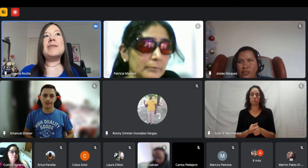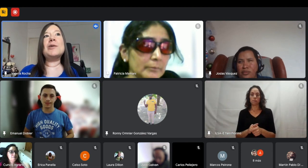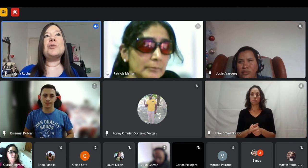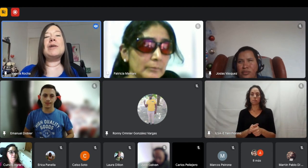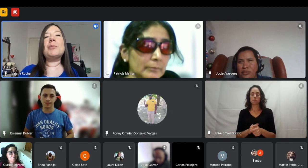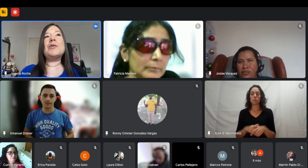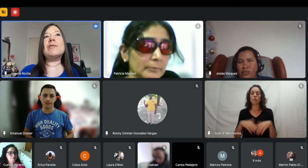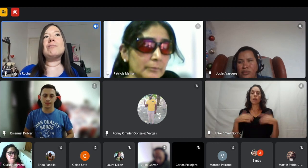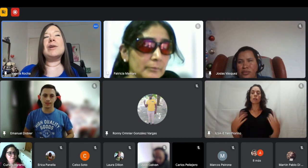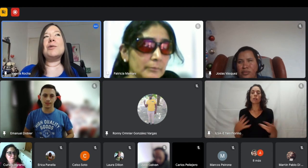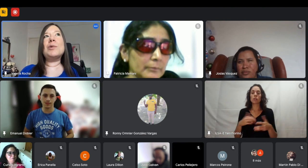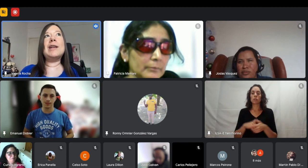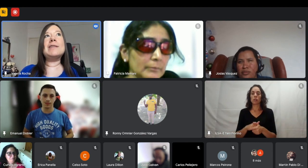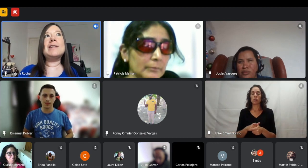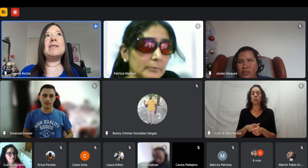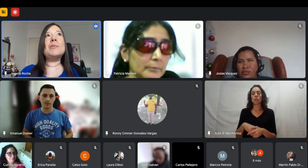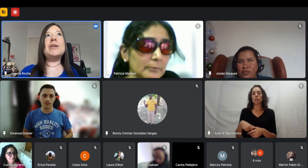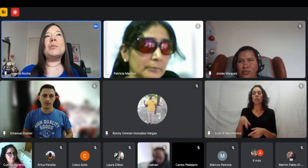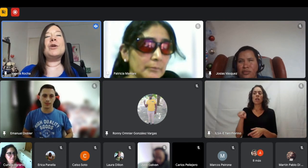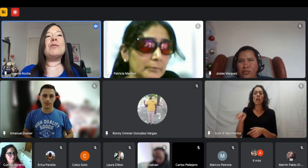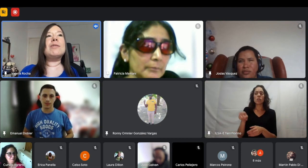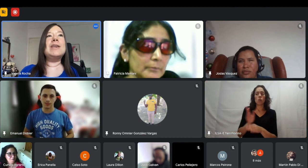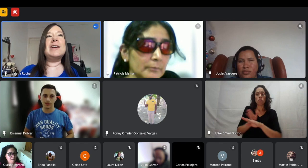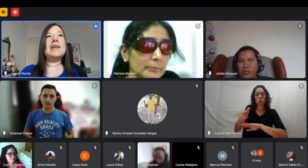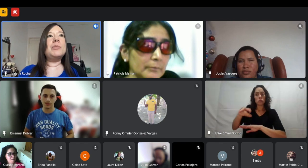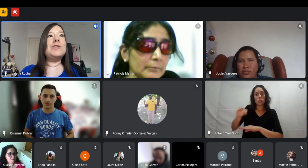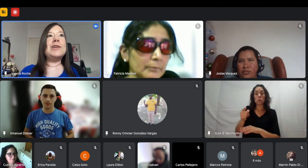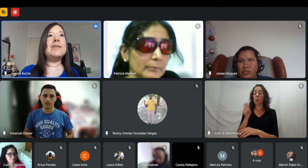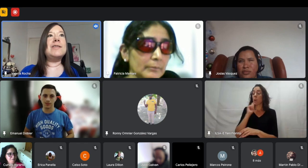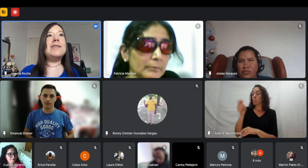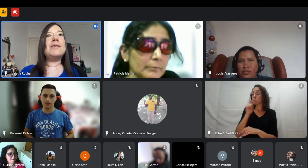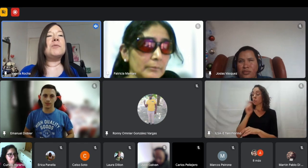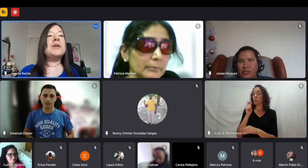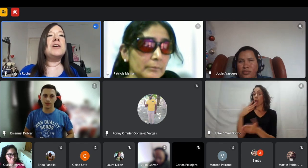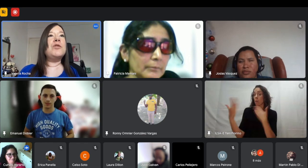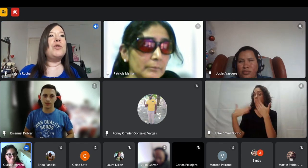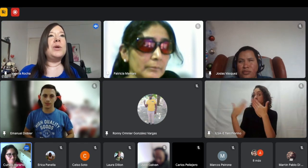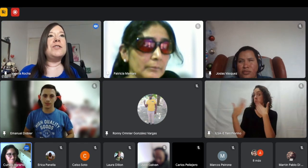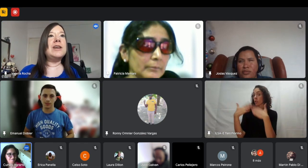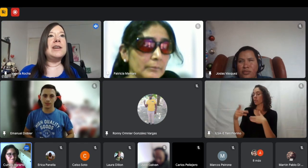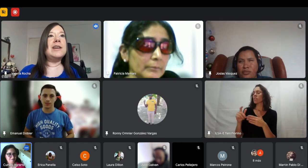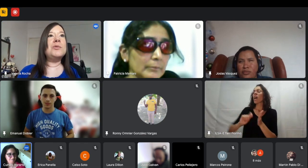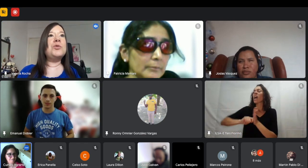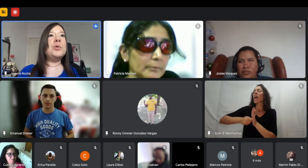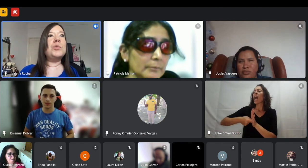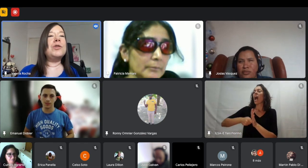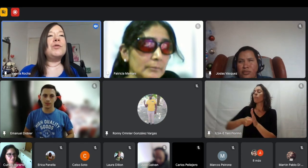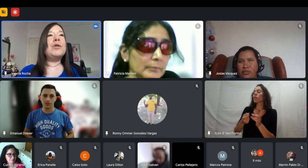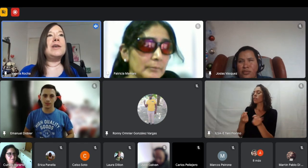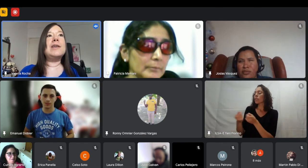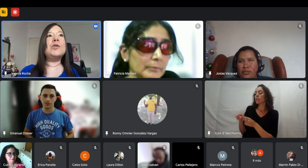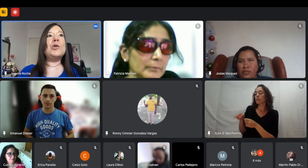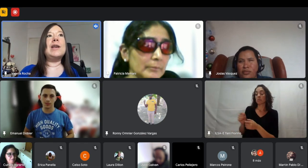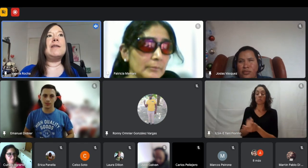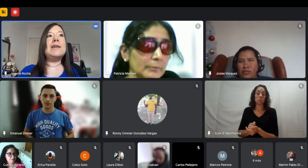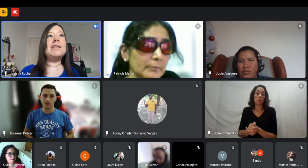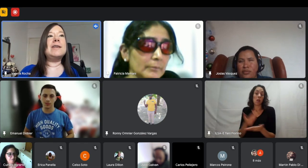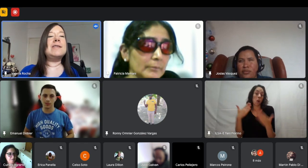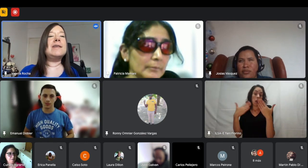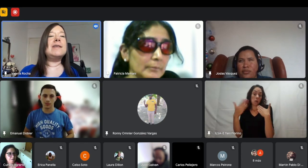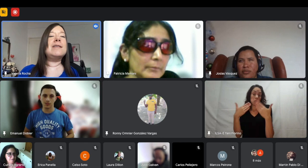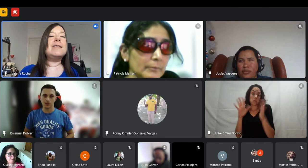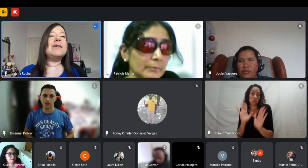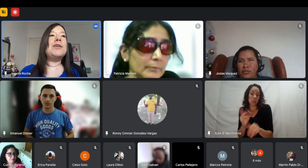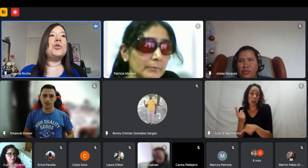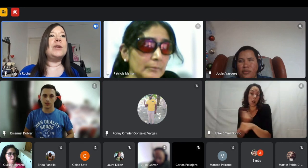se vendían como una empresa inclusiva pero en una de las entrevistas me dijeron bueno ¿y qué adaptaciones necesitas? y fue una charla así de un segundo no fue que toda la